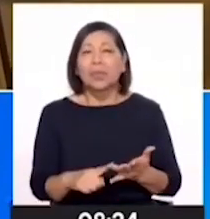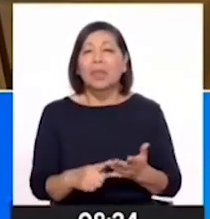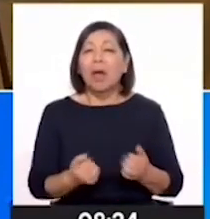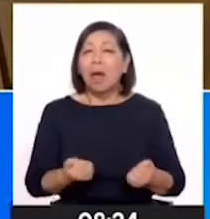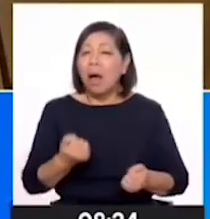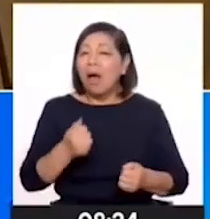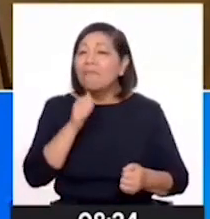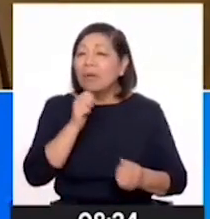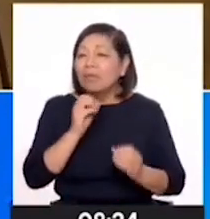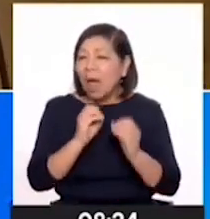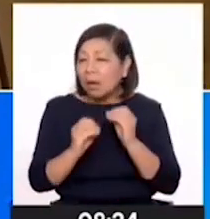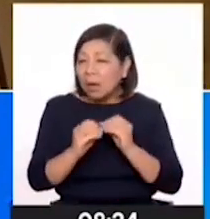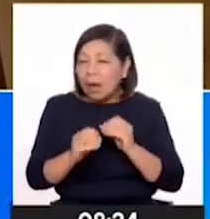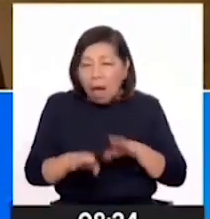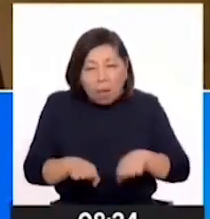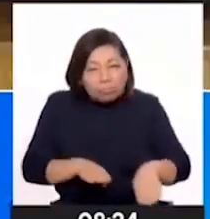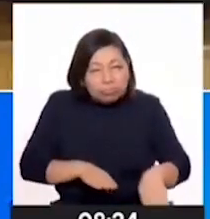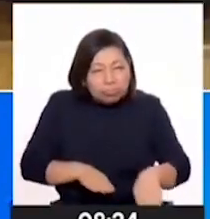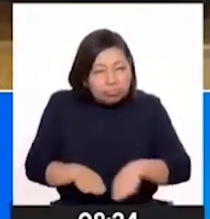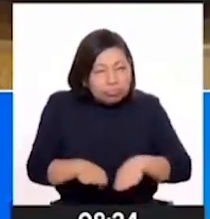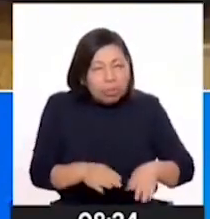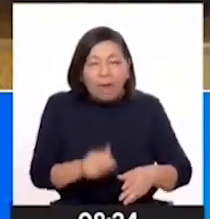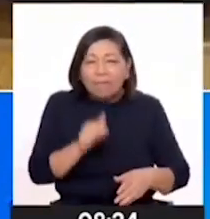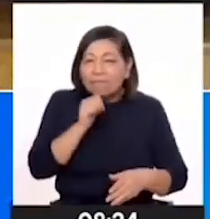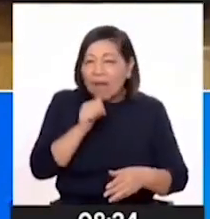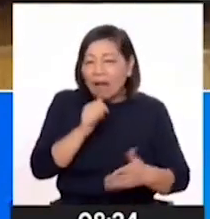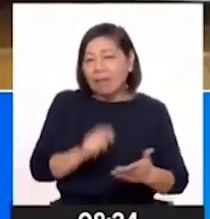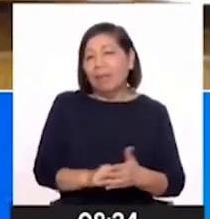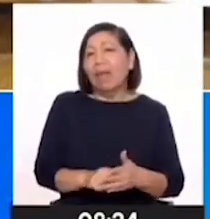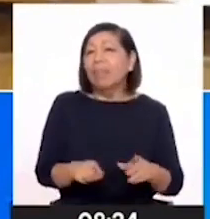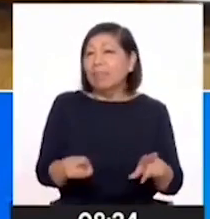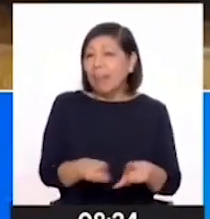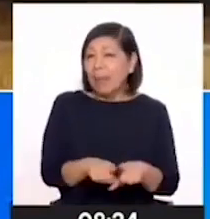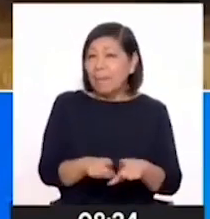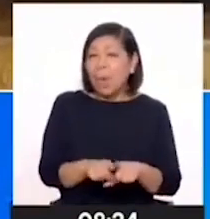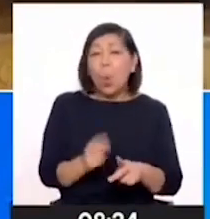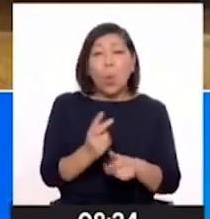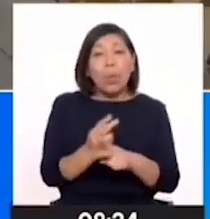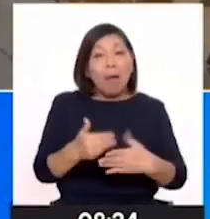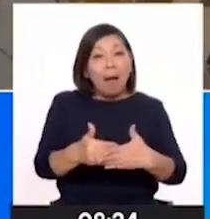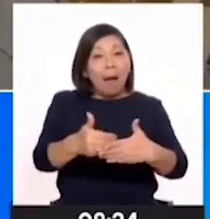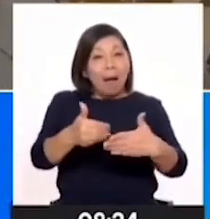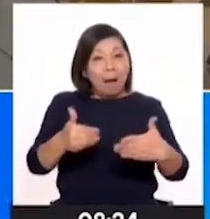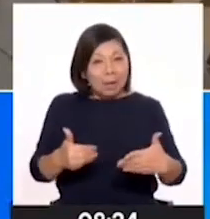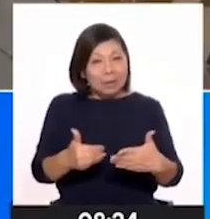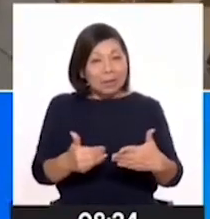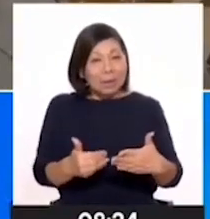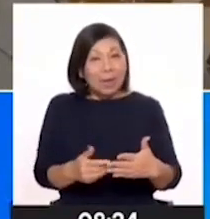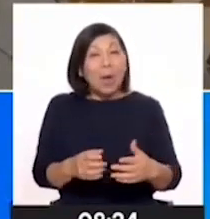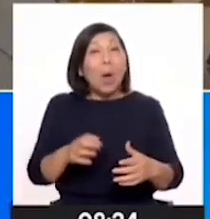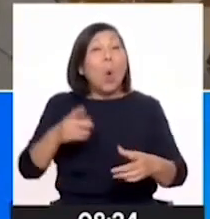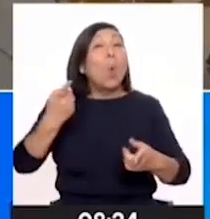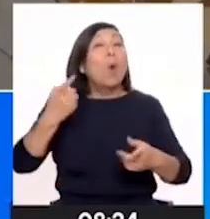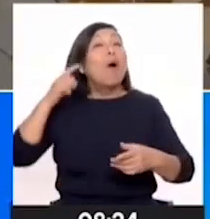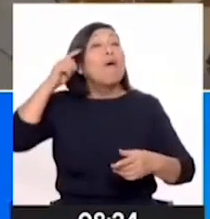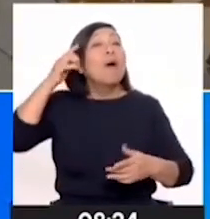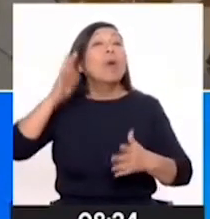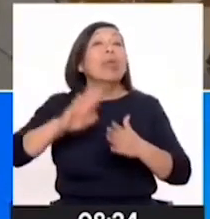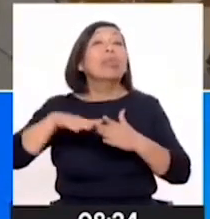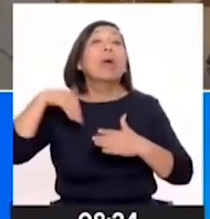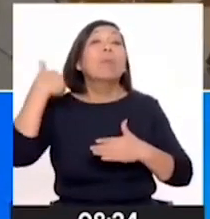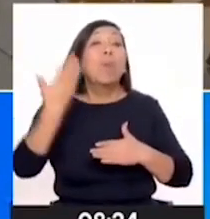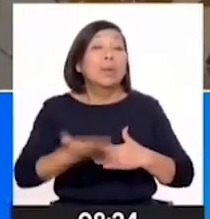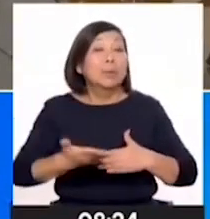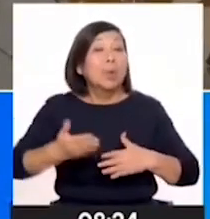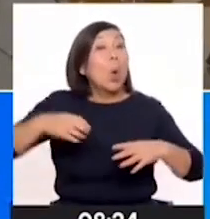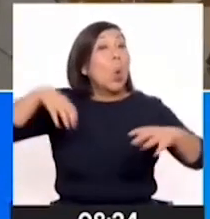carreteras que necesitamos ser habilitadas. Y también este tema de la prevención que se viene, el niño global, queremos